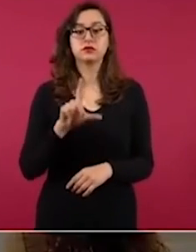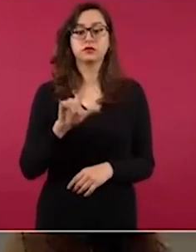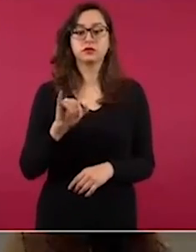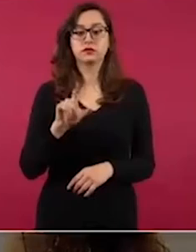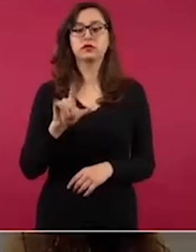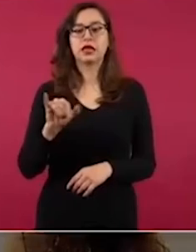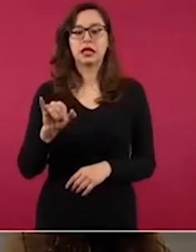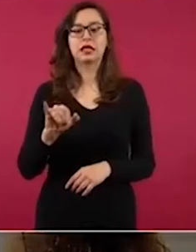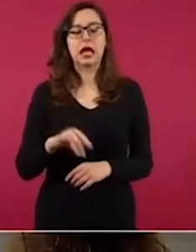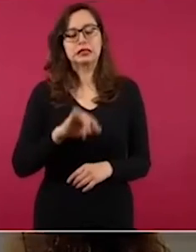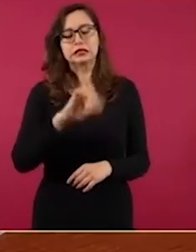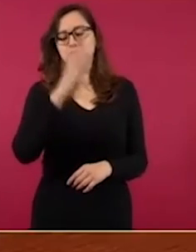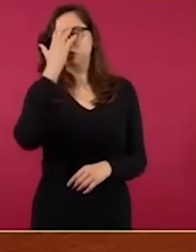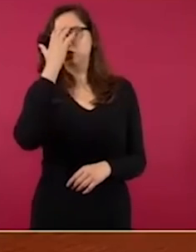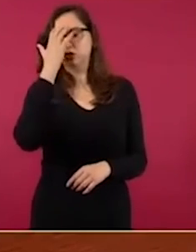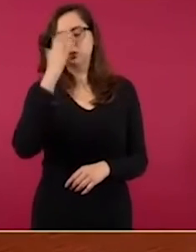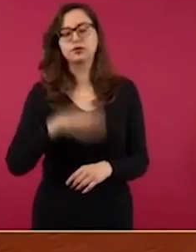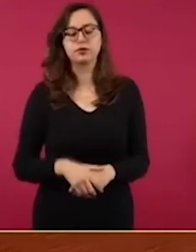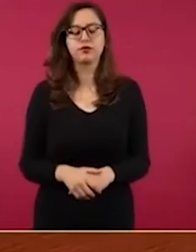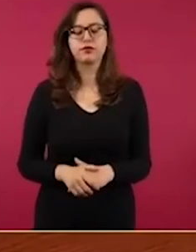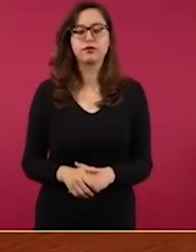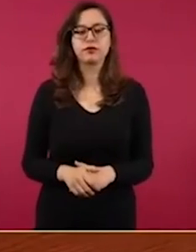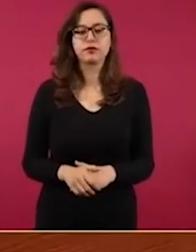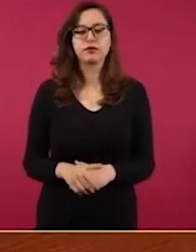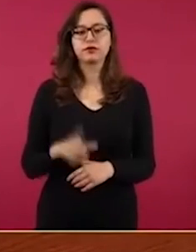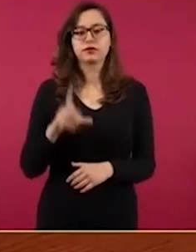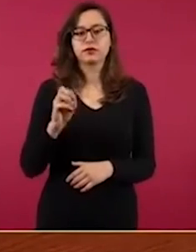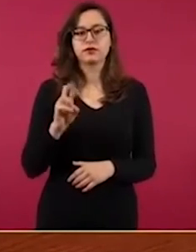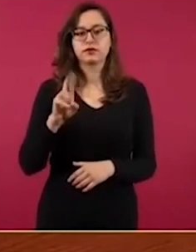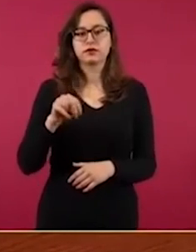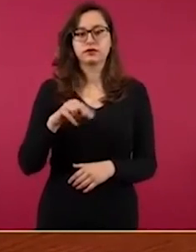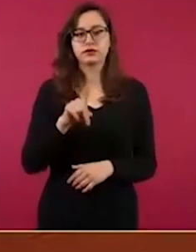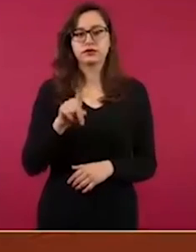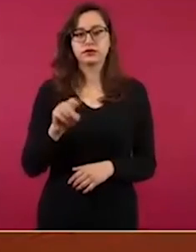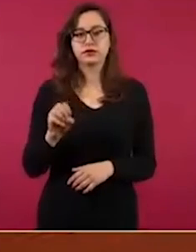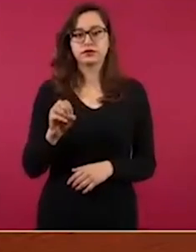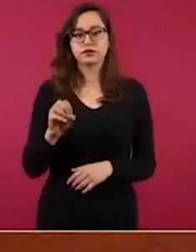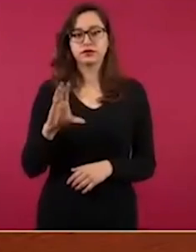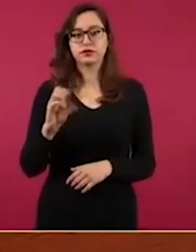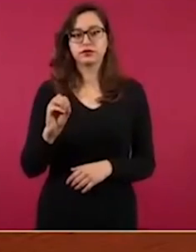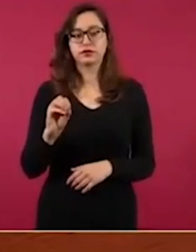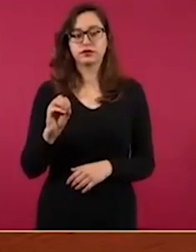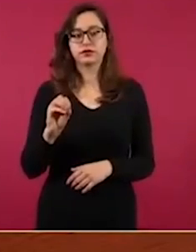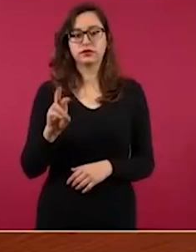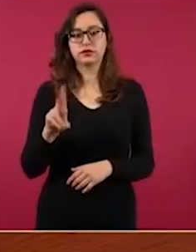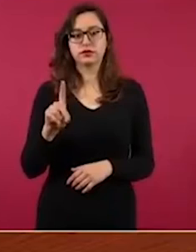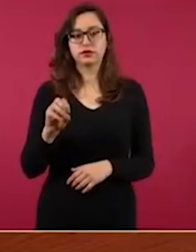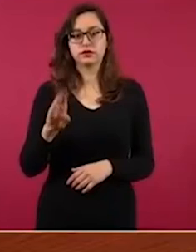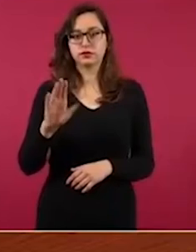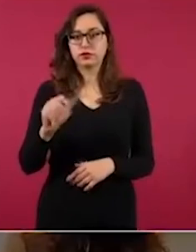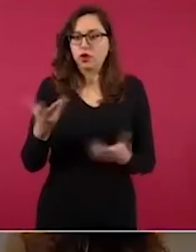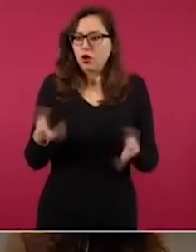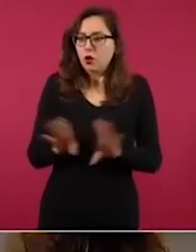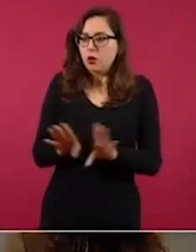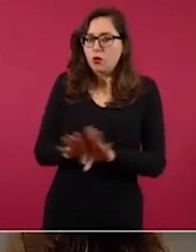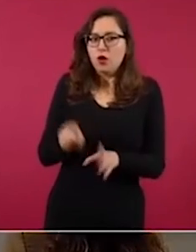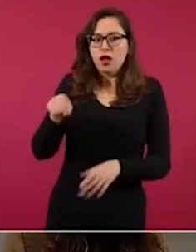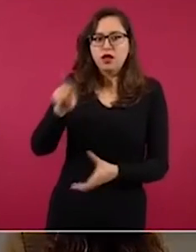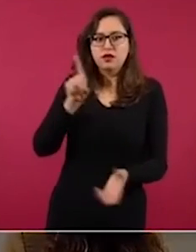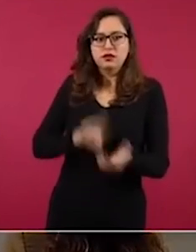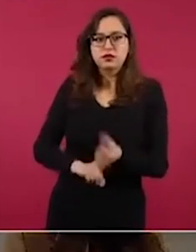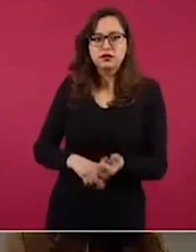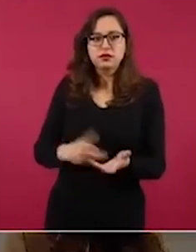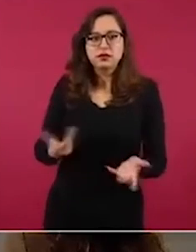Tellez sí, sé quién es. ¿Lorenzo Córdoba? Pero es ese del INE, ese no puede. ¿Lorenzo? No.